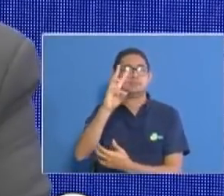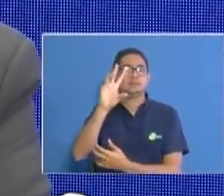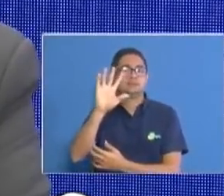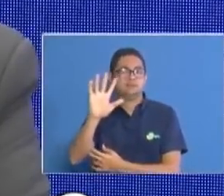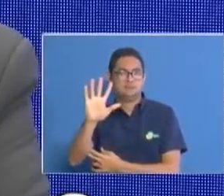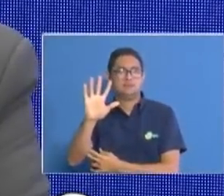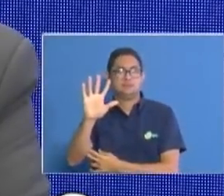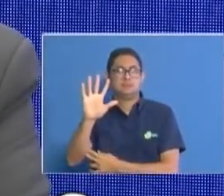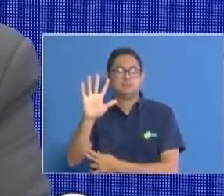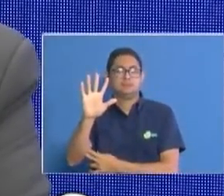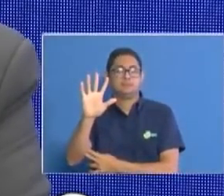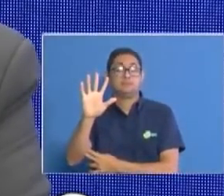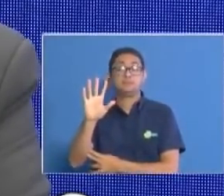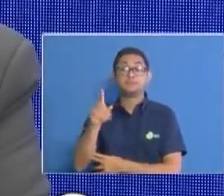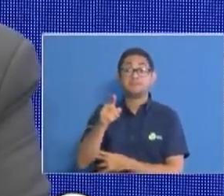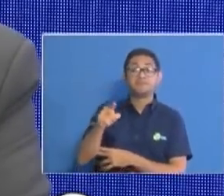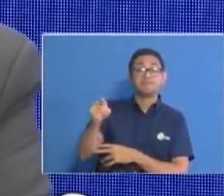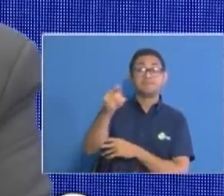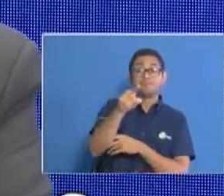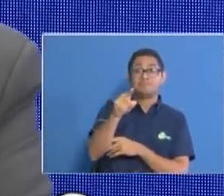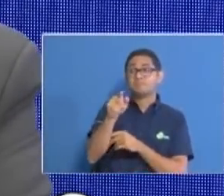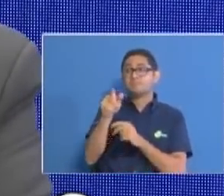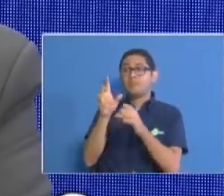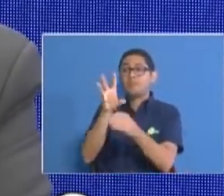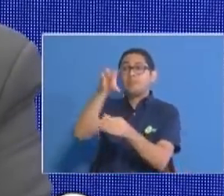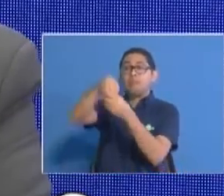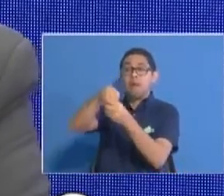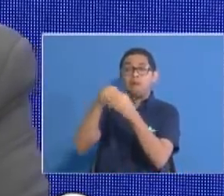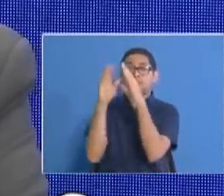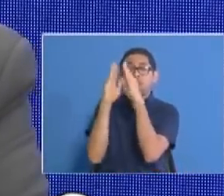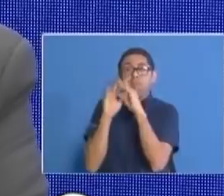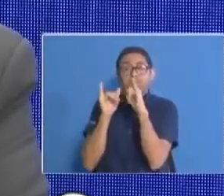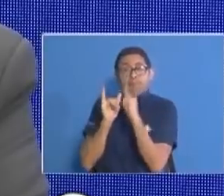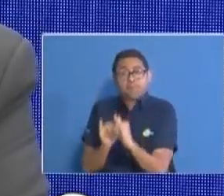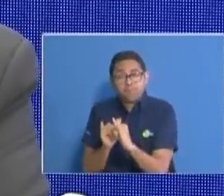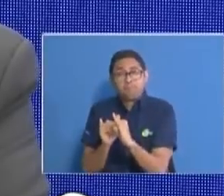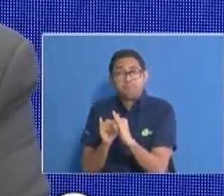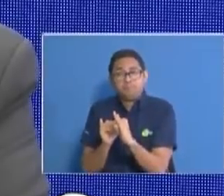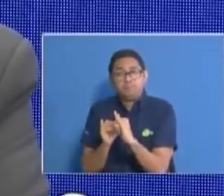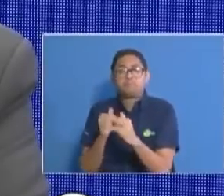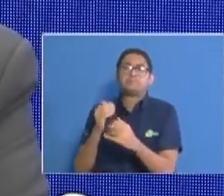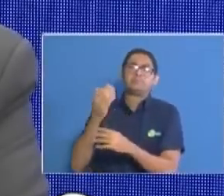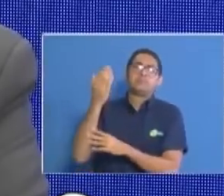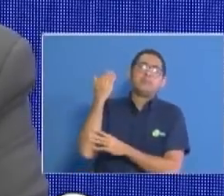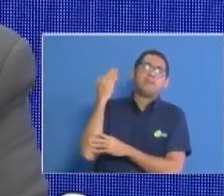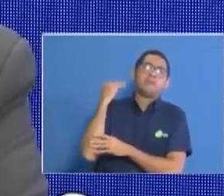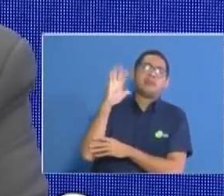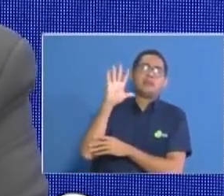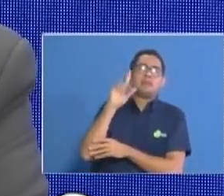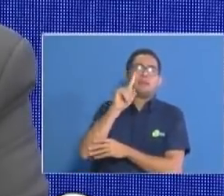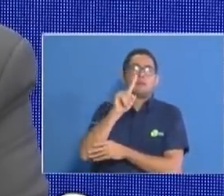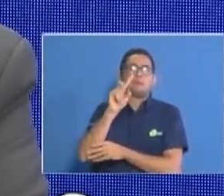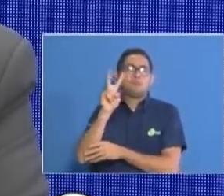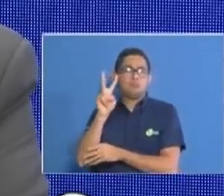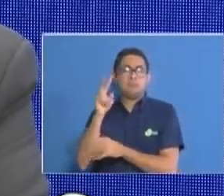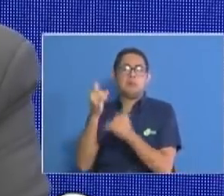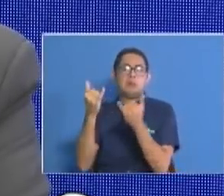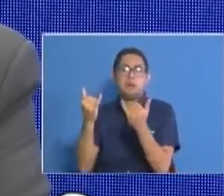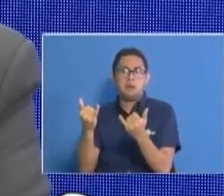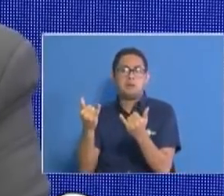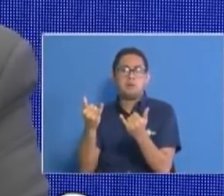unidades en cuarentena por contacto bajamos de 511 a 423